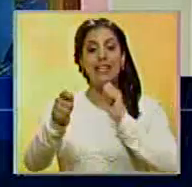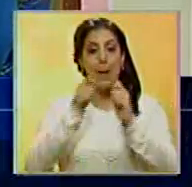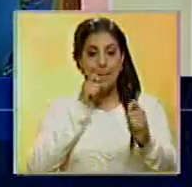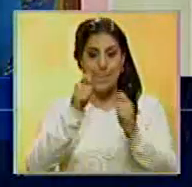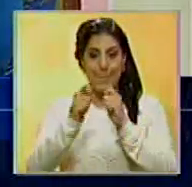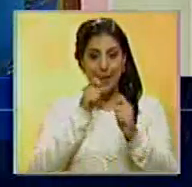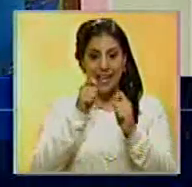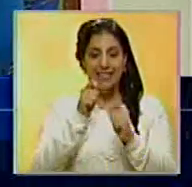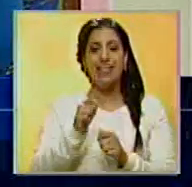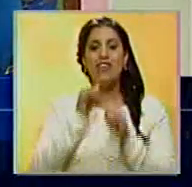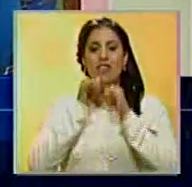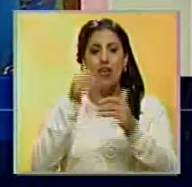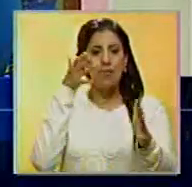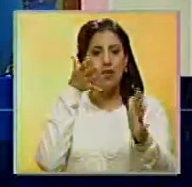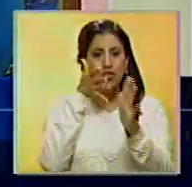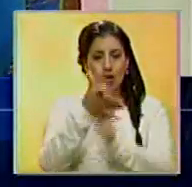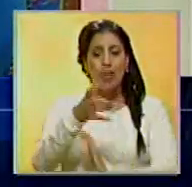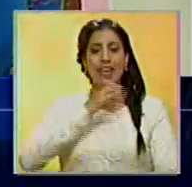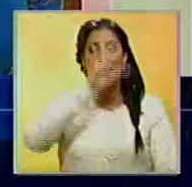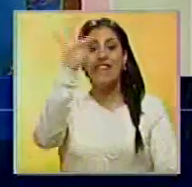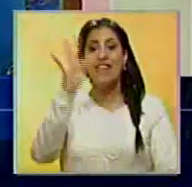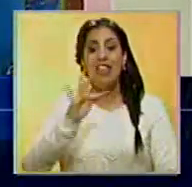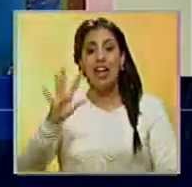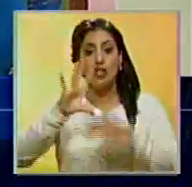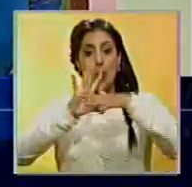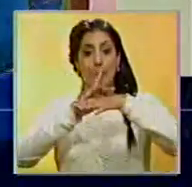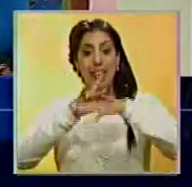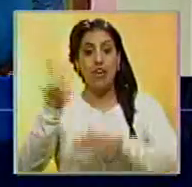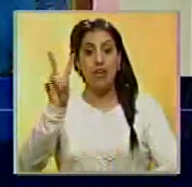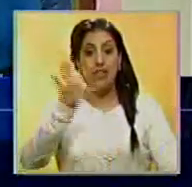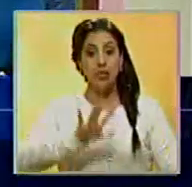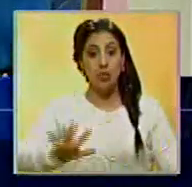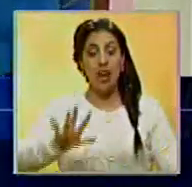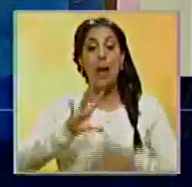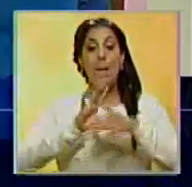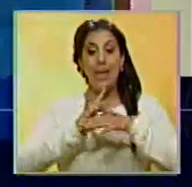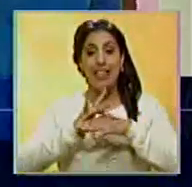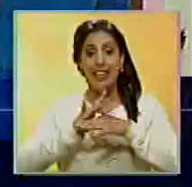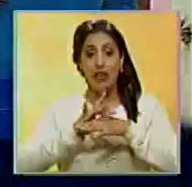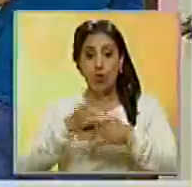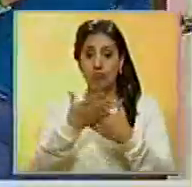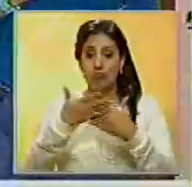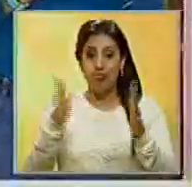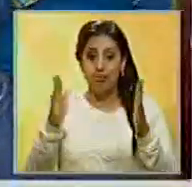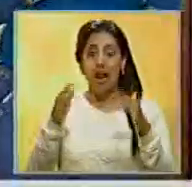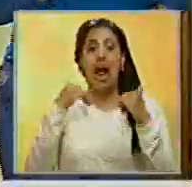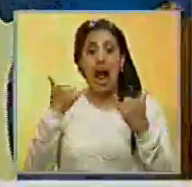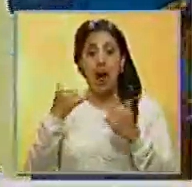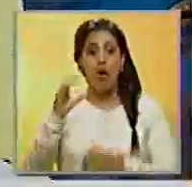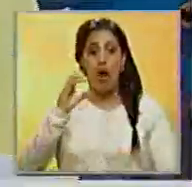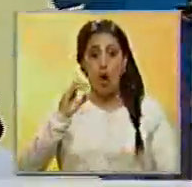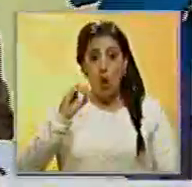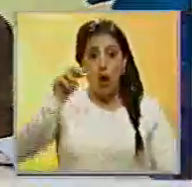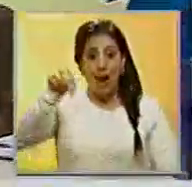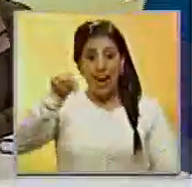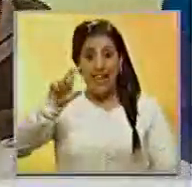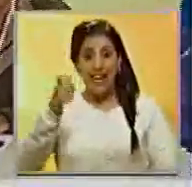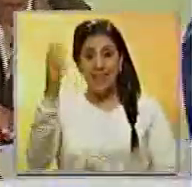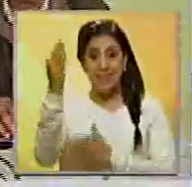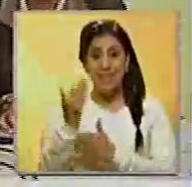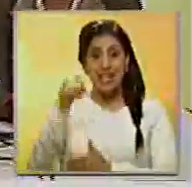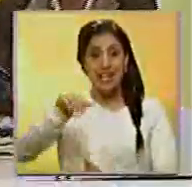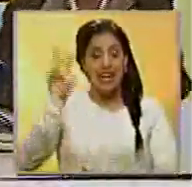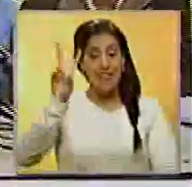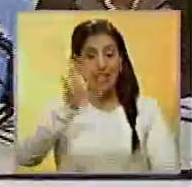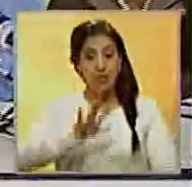de prensa y este pronunciamiento que hace la Federación Médica Venezolana. Médicos Sin Fronteras, una ONG, se encuentra presente en el país